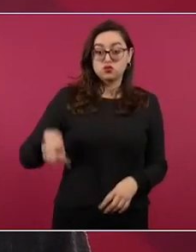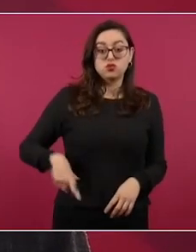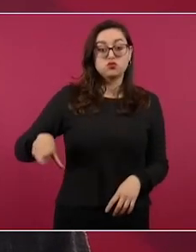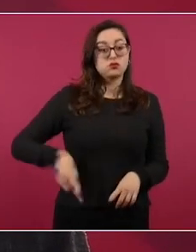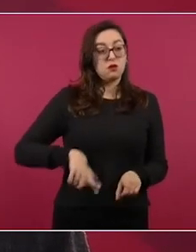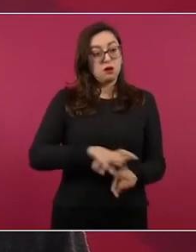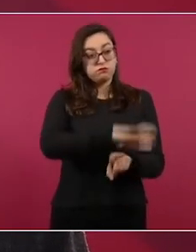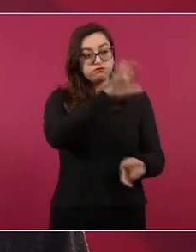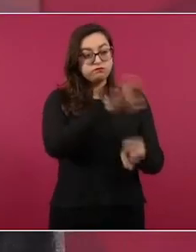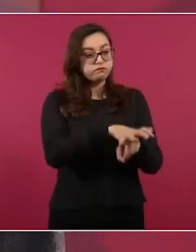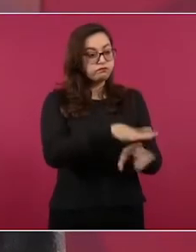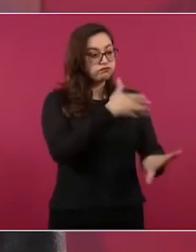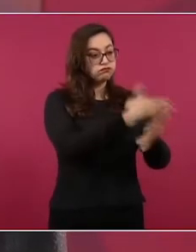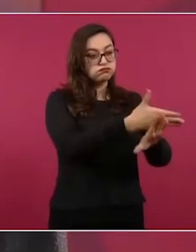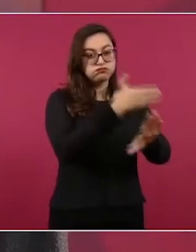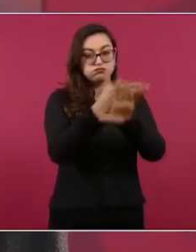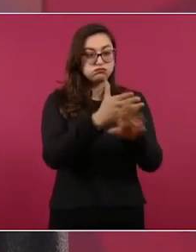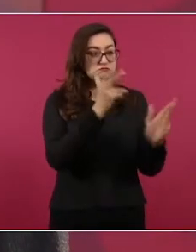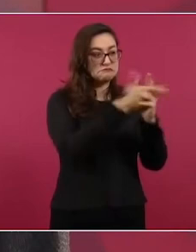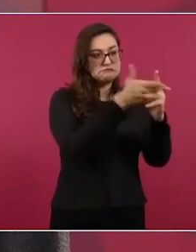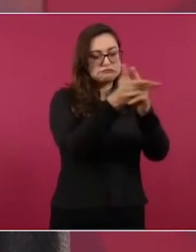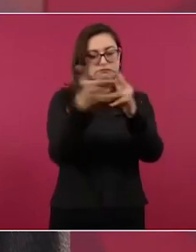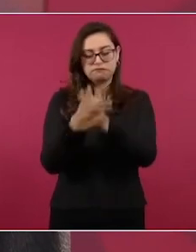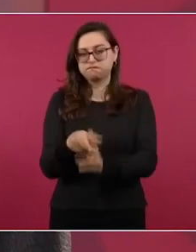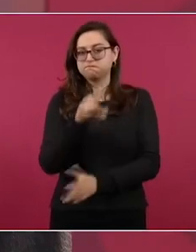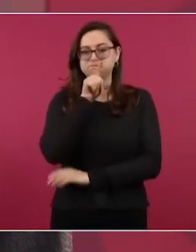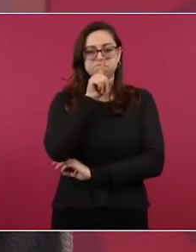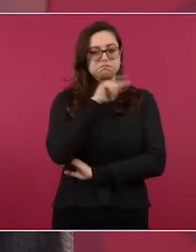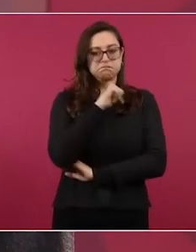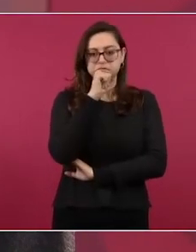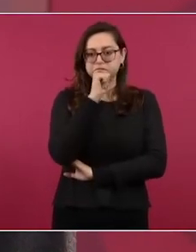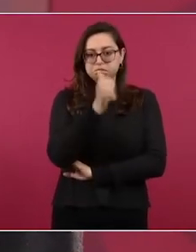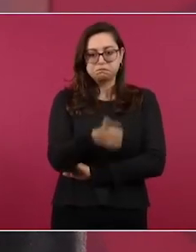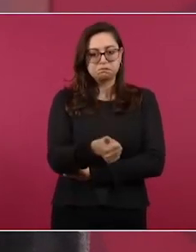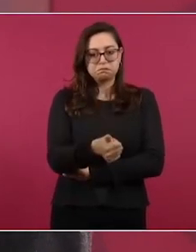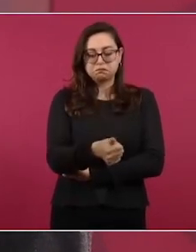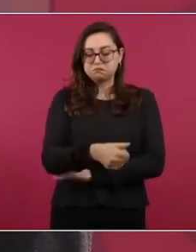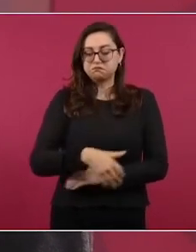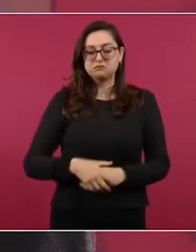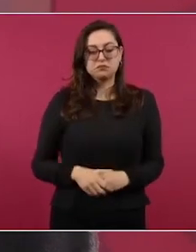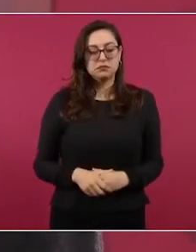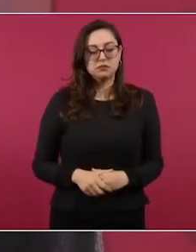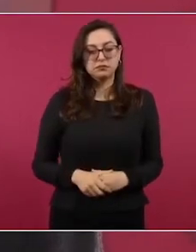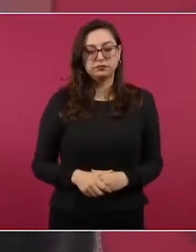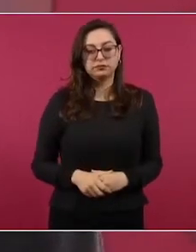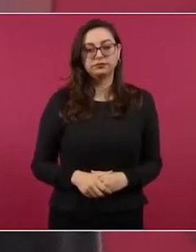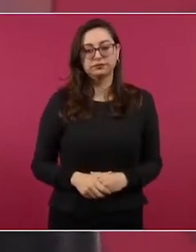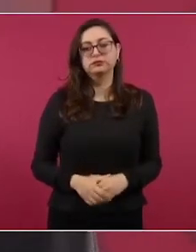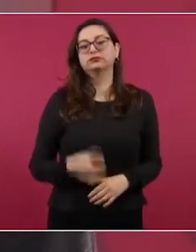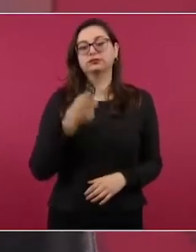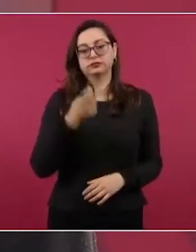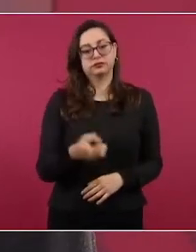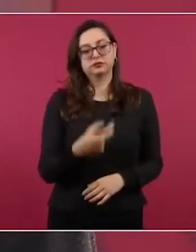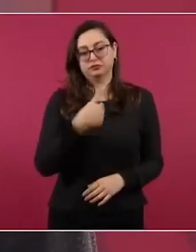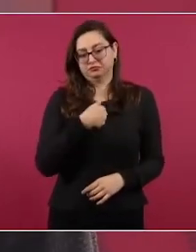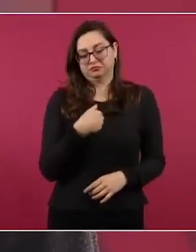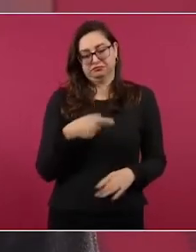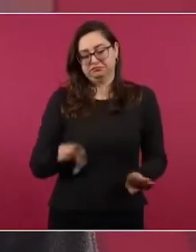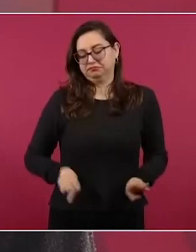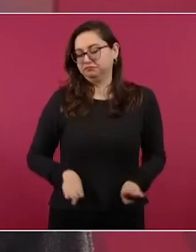entonces eso hace una gran diferencia.